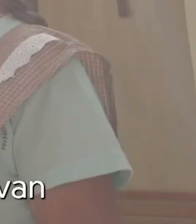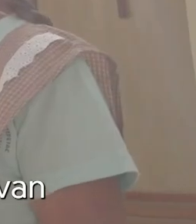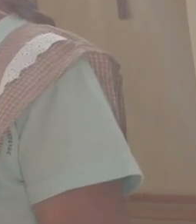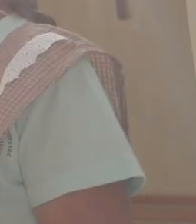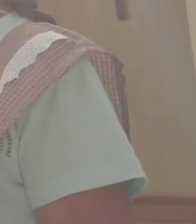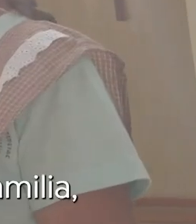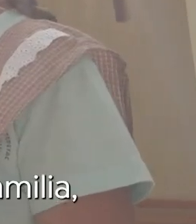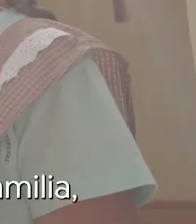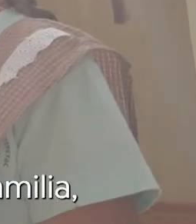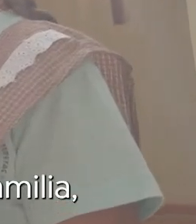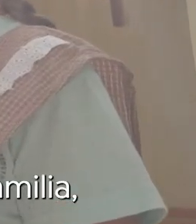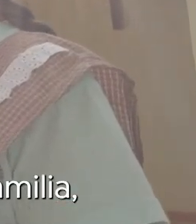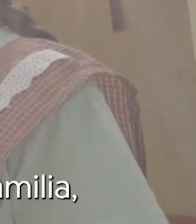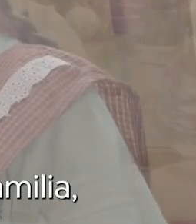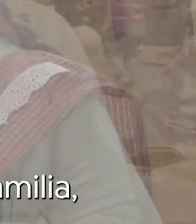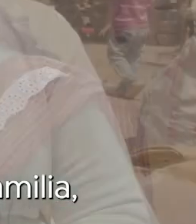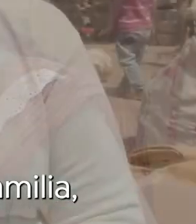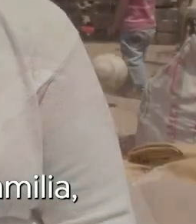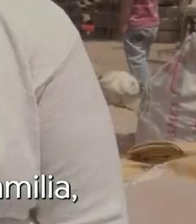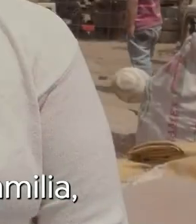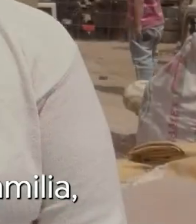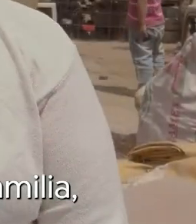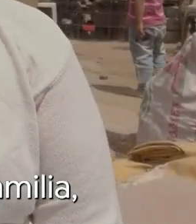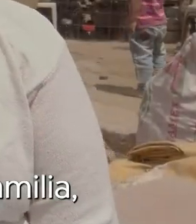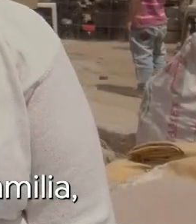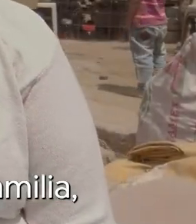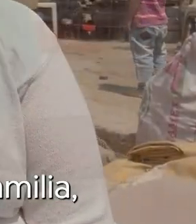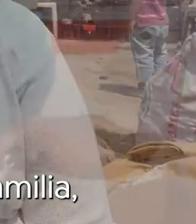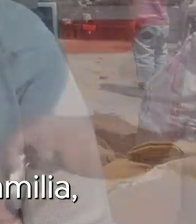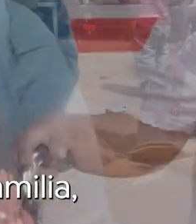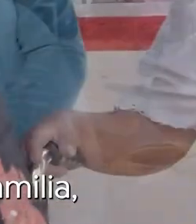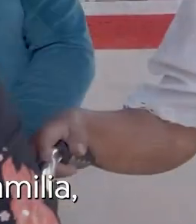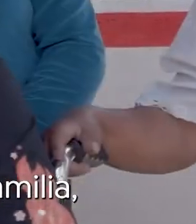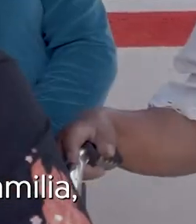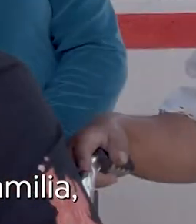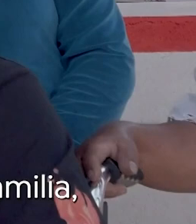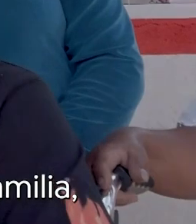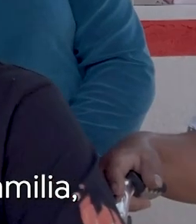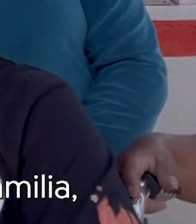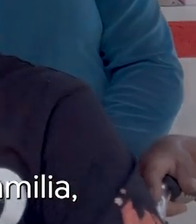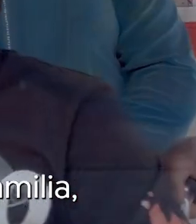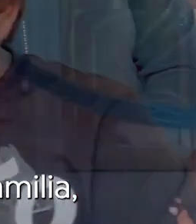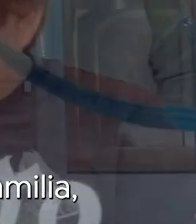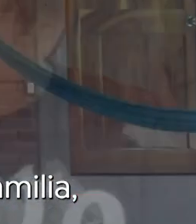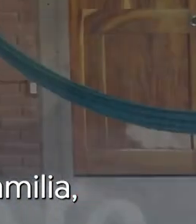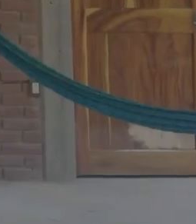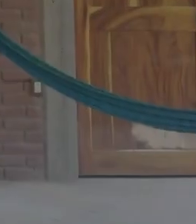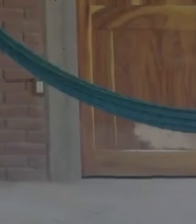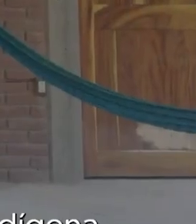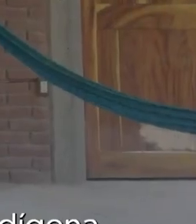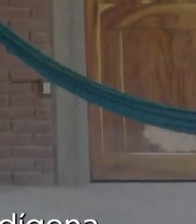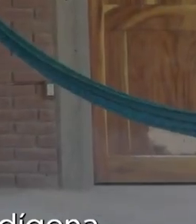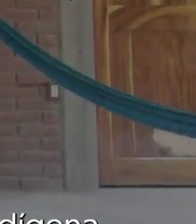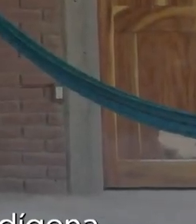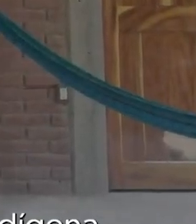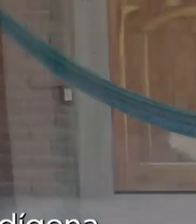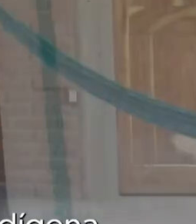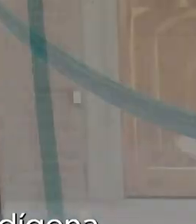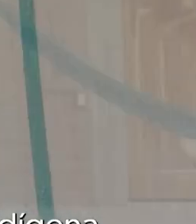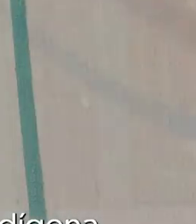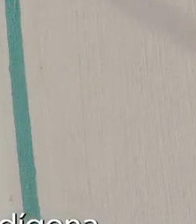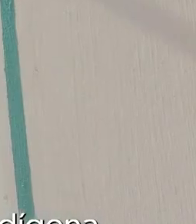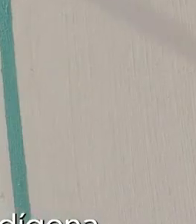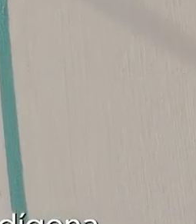marginadas. Serán beneficiadas mujeres jefas de familia, personas con discapacidad, adultos